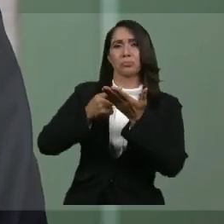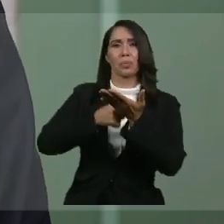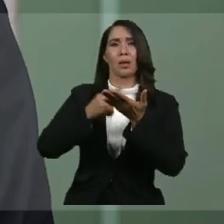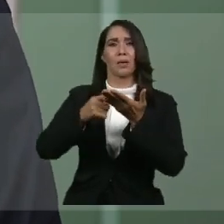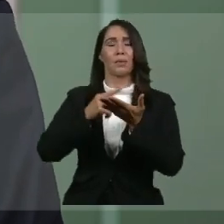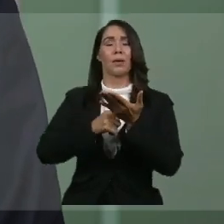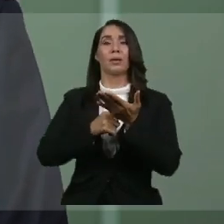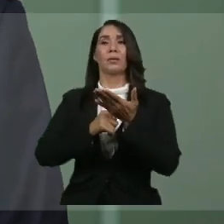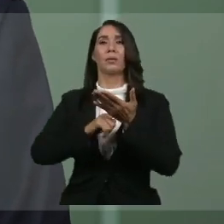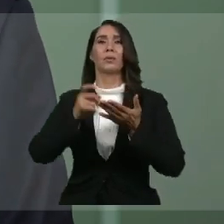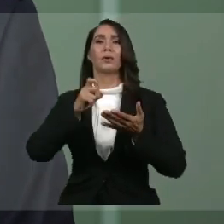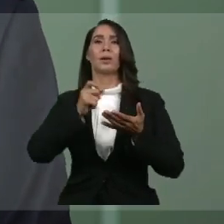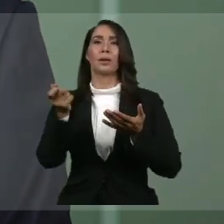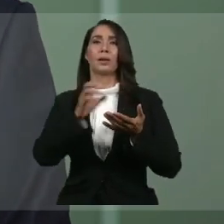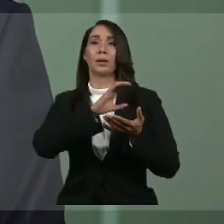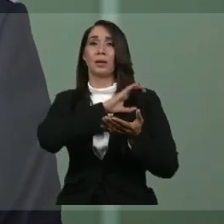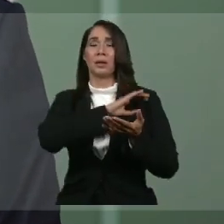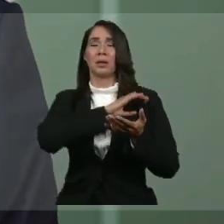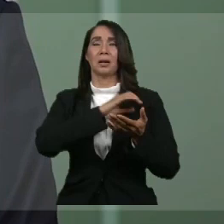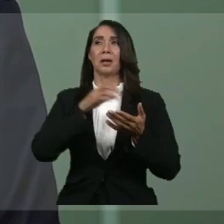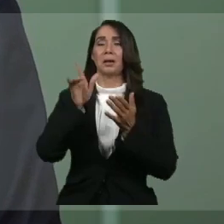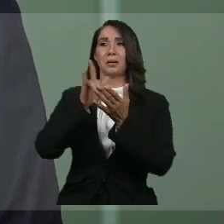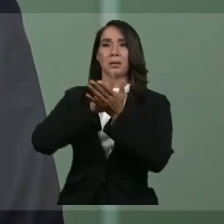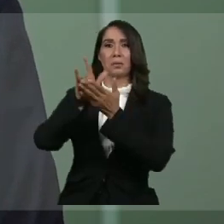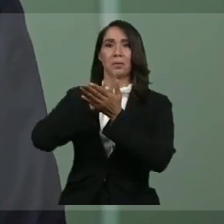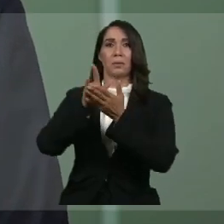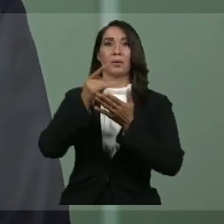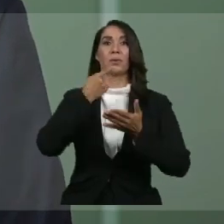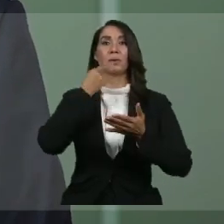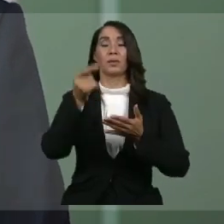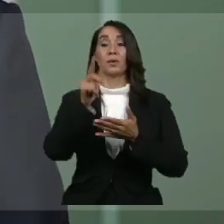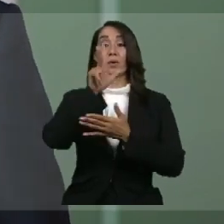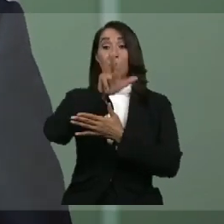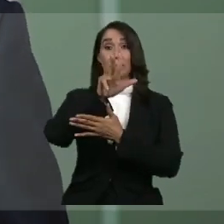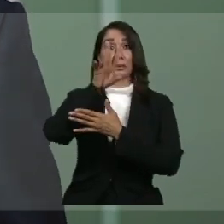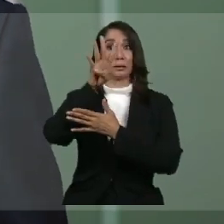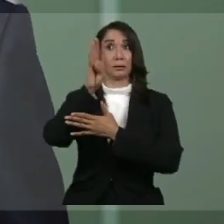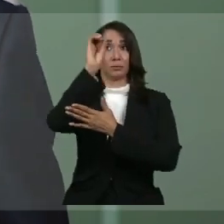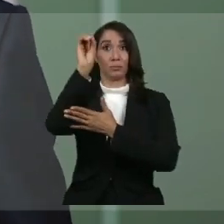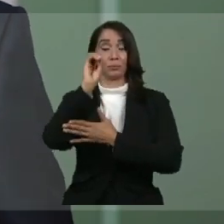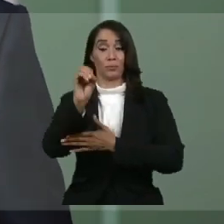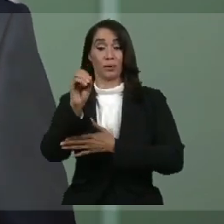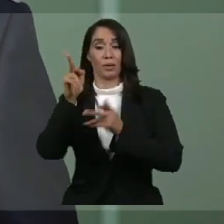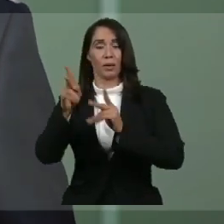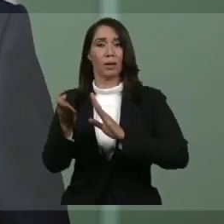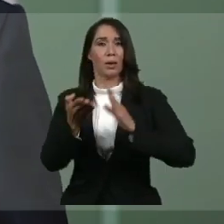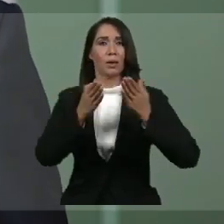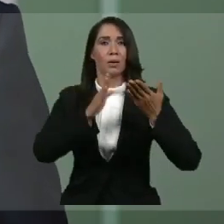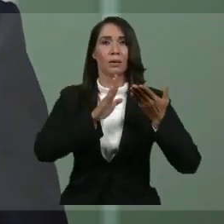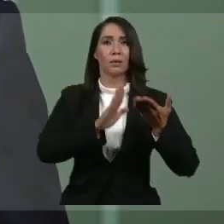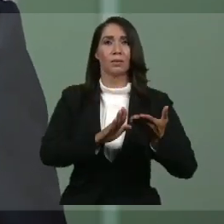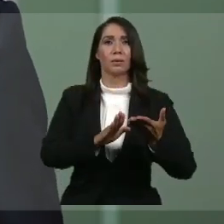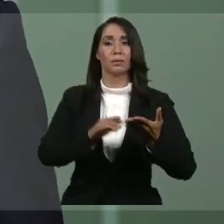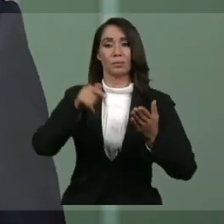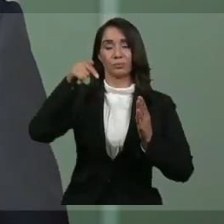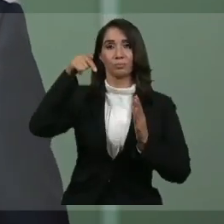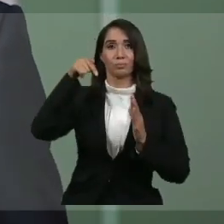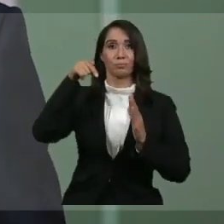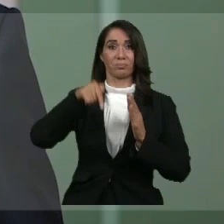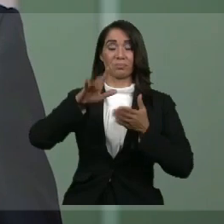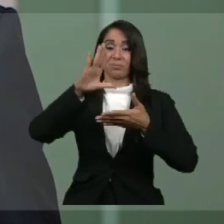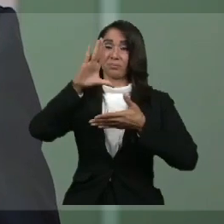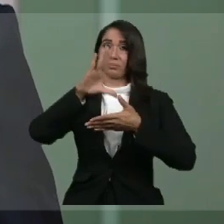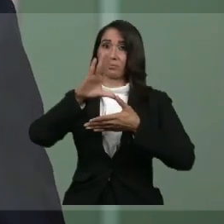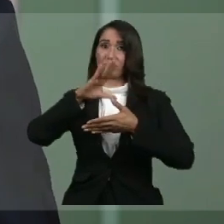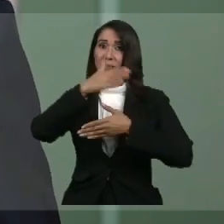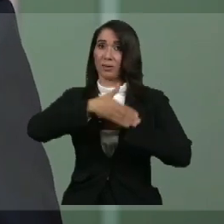alcalde de Nueva York y me confirmó que el 34% de los fallecidos son latinos. Me